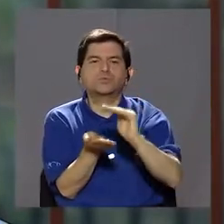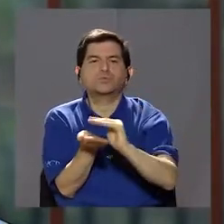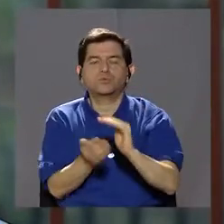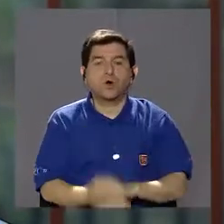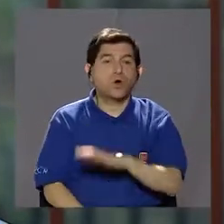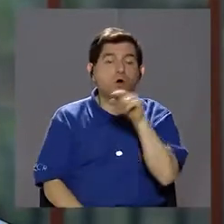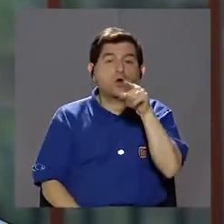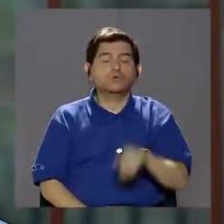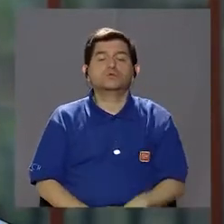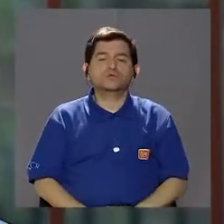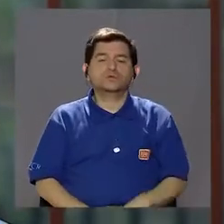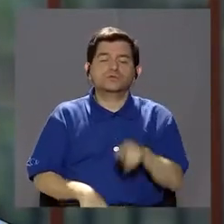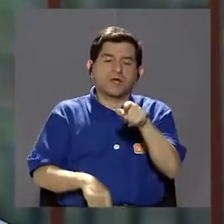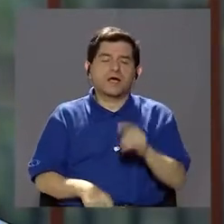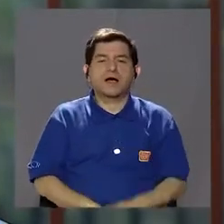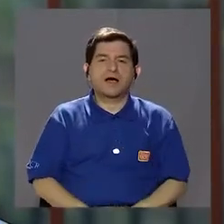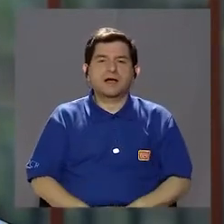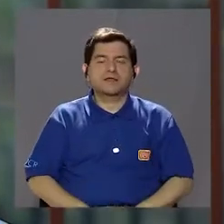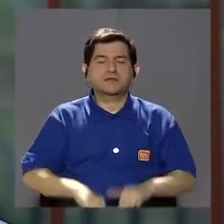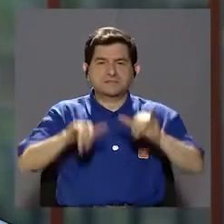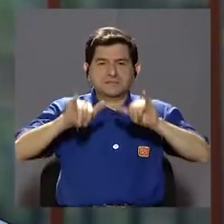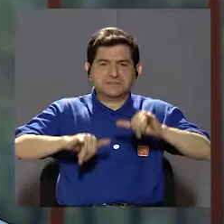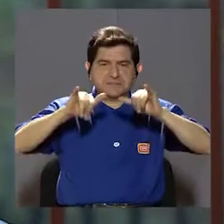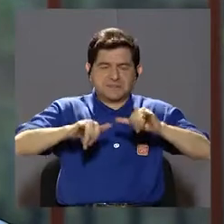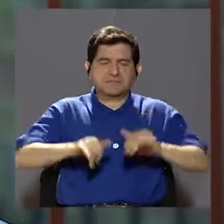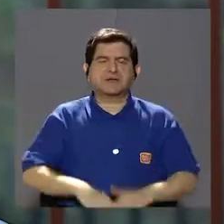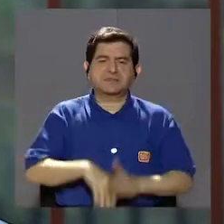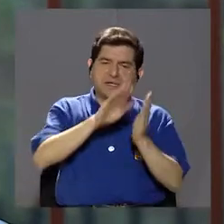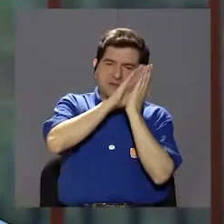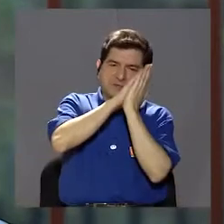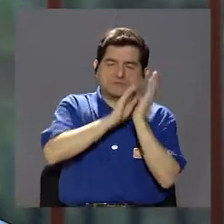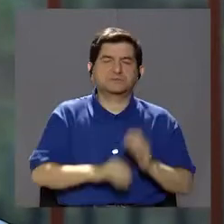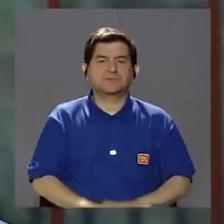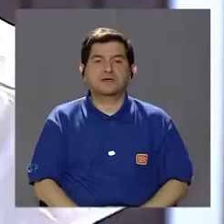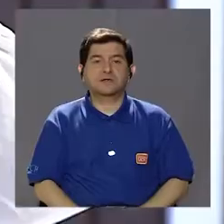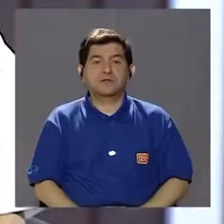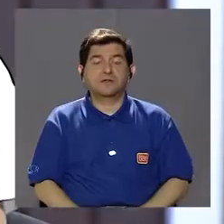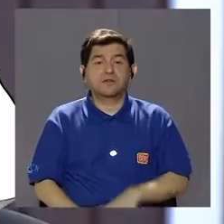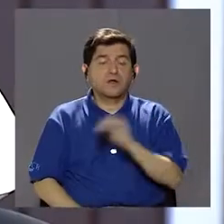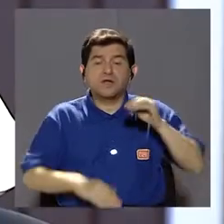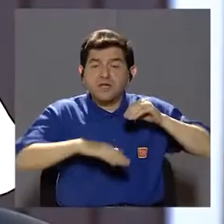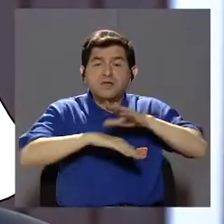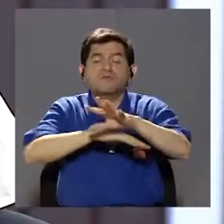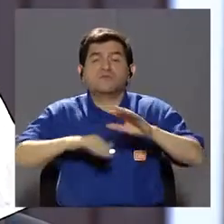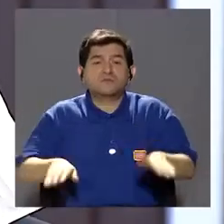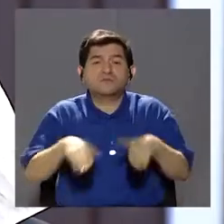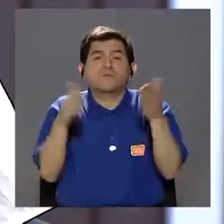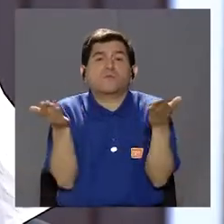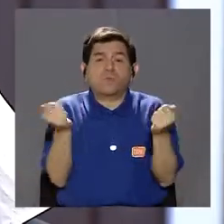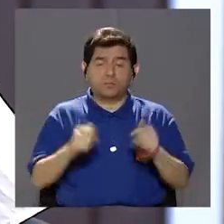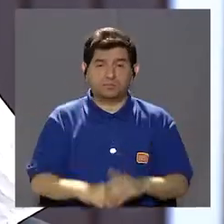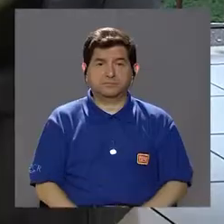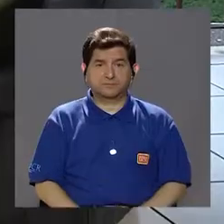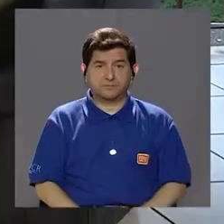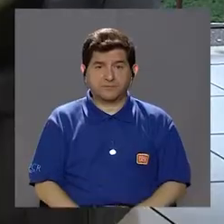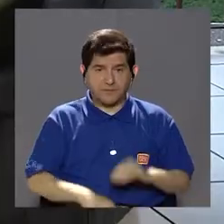disminuir un poquito. O si está acostado, no hay como una hora específica. ¿Y cuáles son las consecuencias?